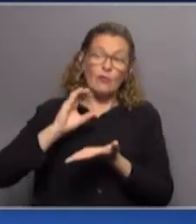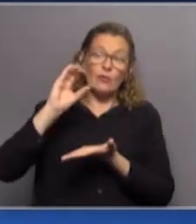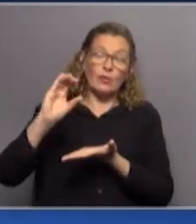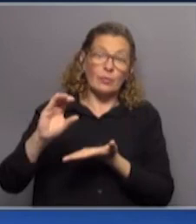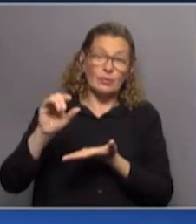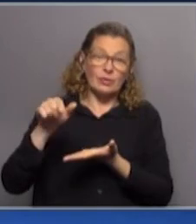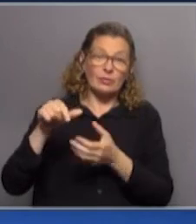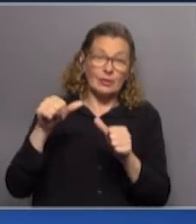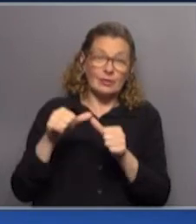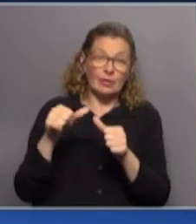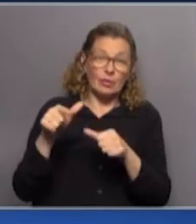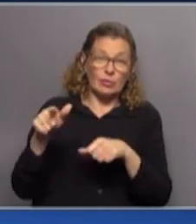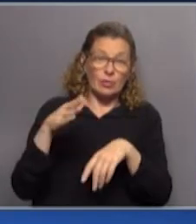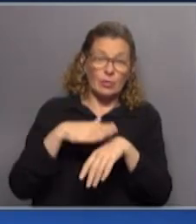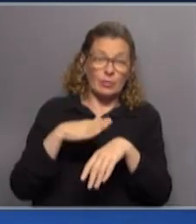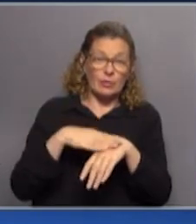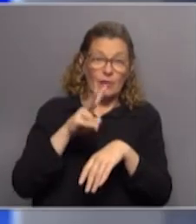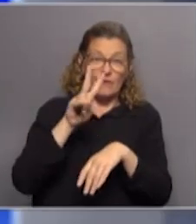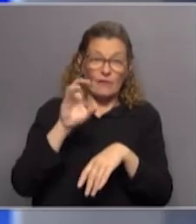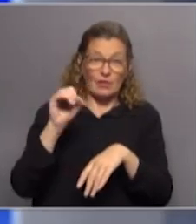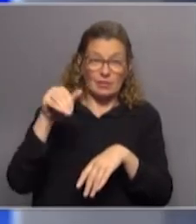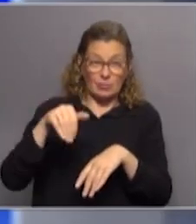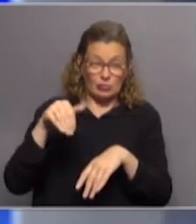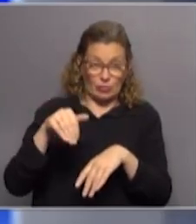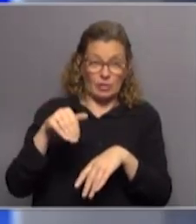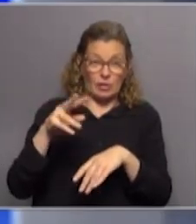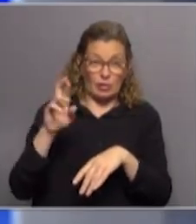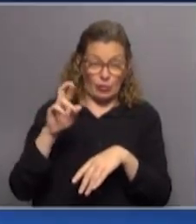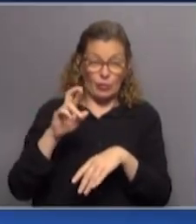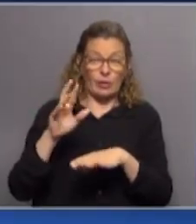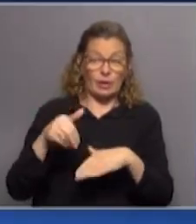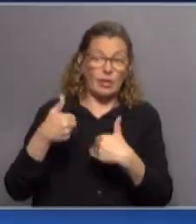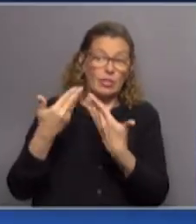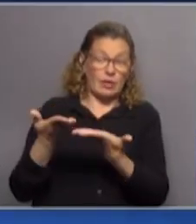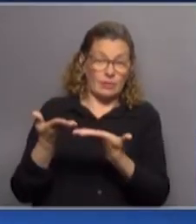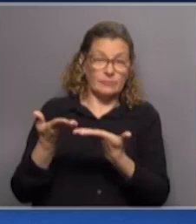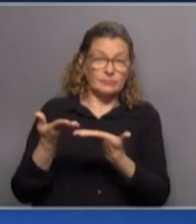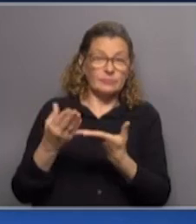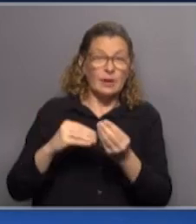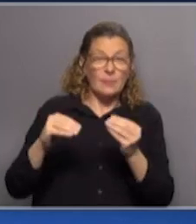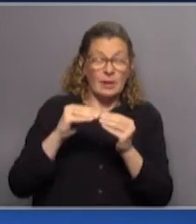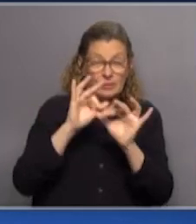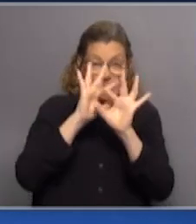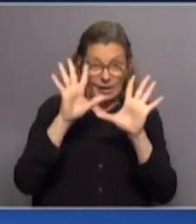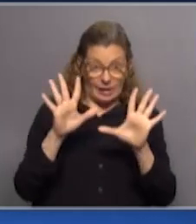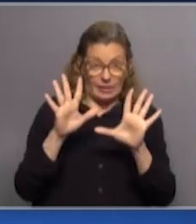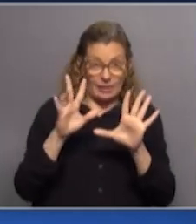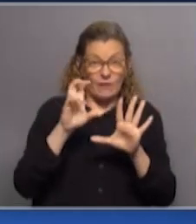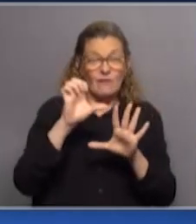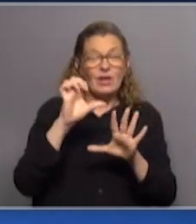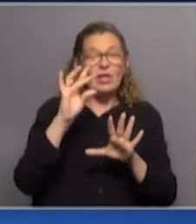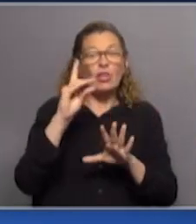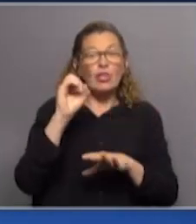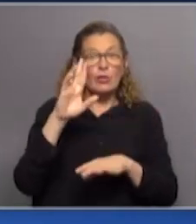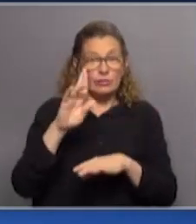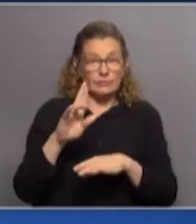utilizaron en lo que correspondía. Son 20 millones, fueron 20 millones de dólares. millones de dólares. Es más, aclaran los veedores, nosotros tenemos